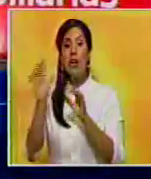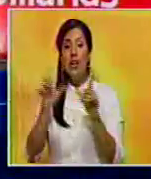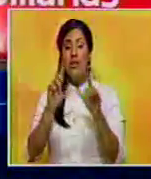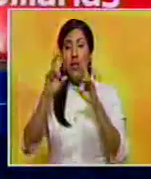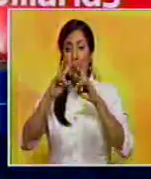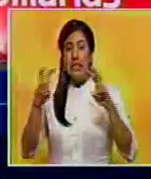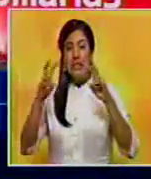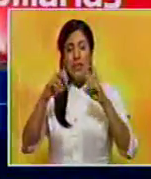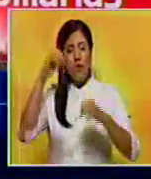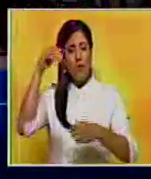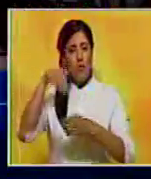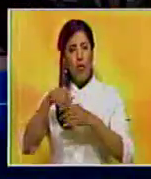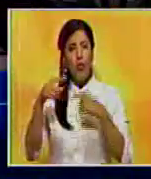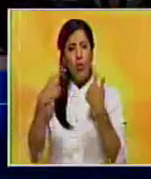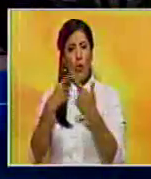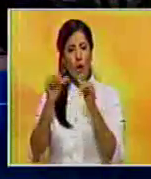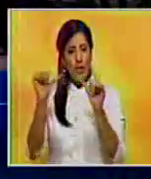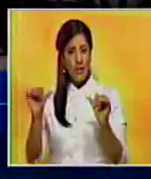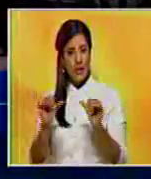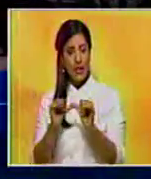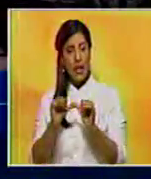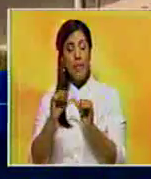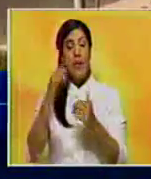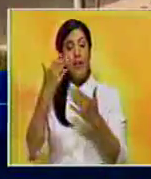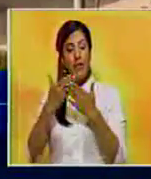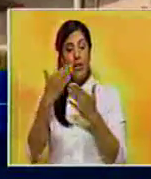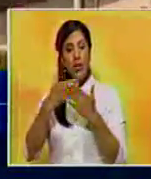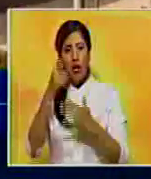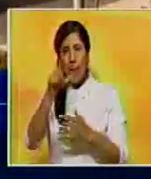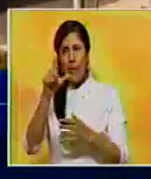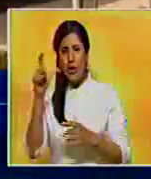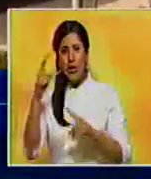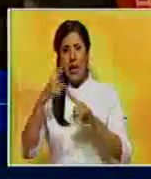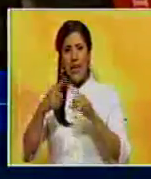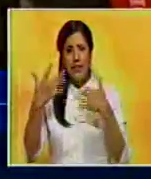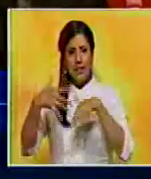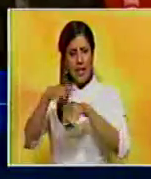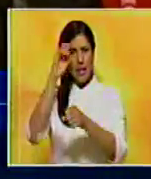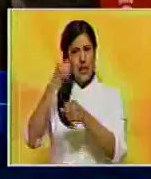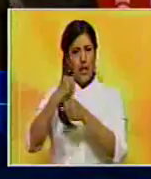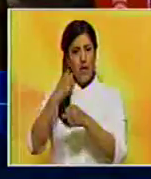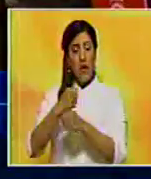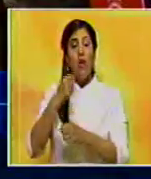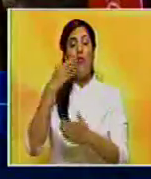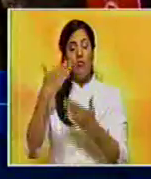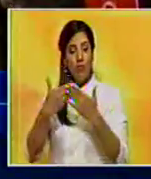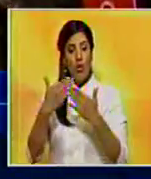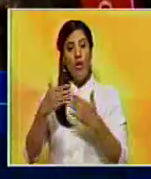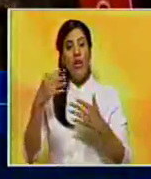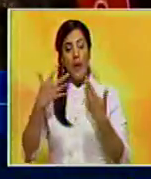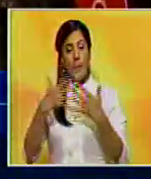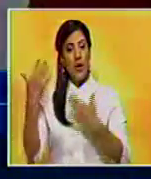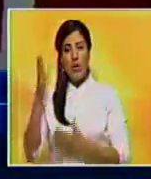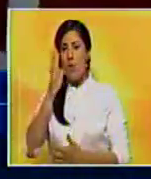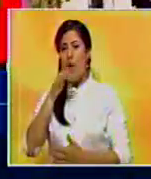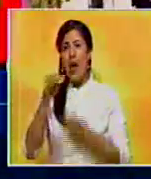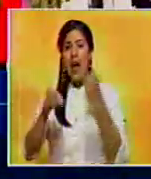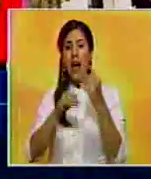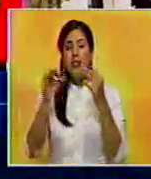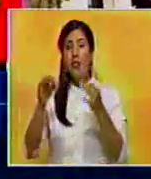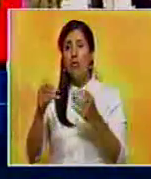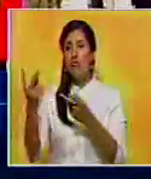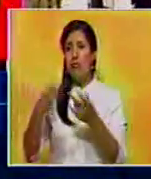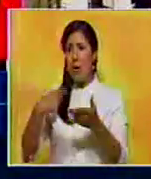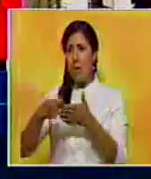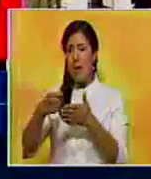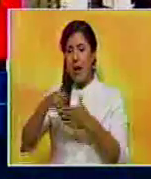exhaustiva búsqueda en los antiguos sistemas y en los testimonios de sus ex integrantes. Se comprobó que Odebrecht no ha realizado ni